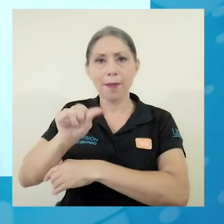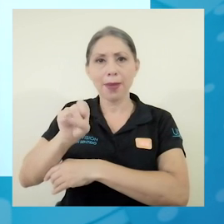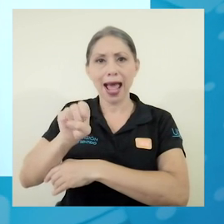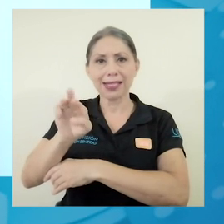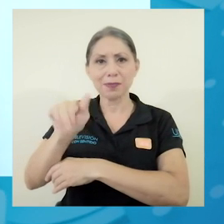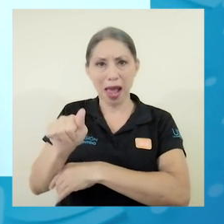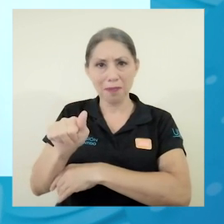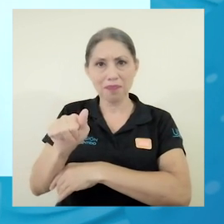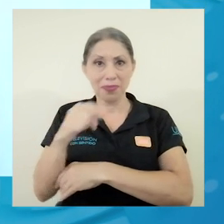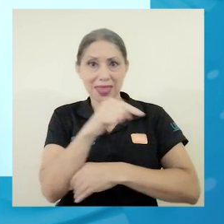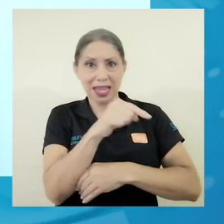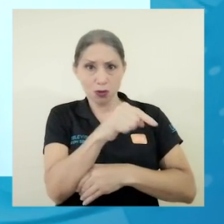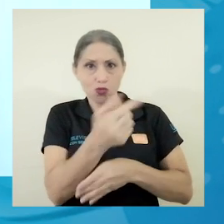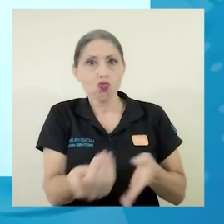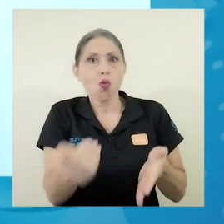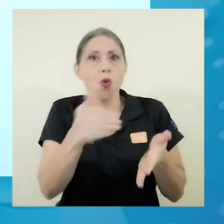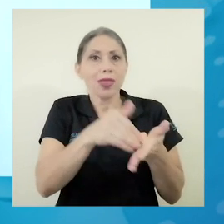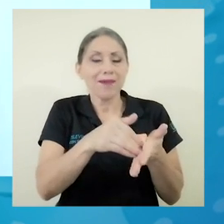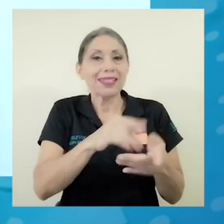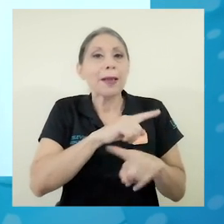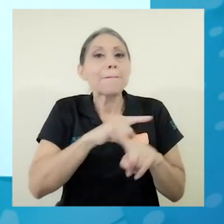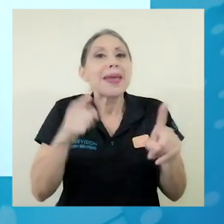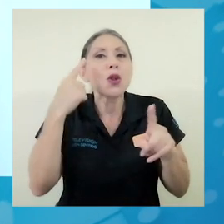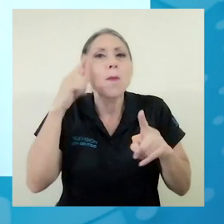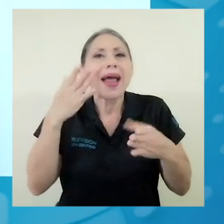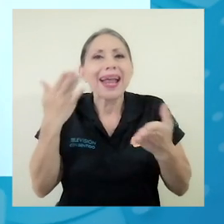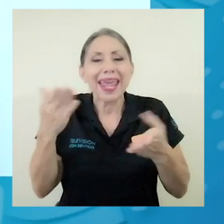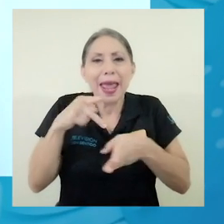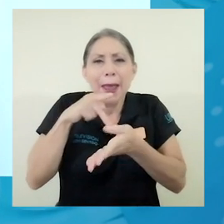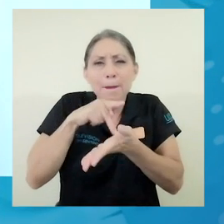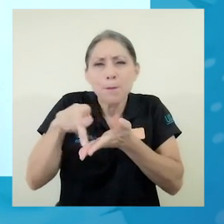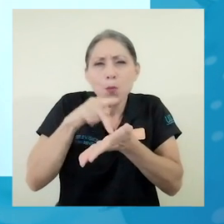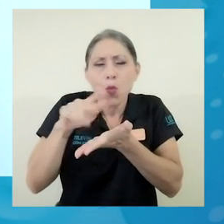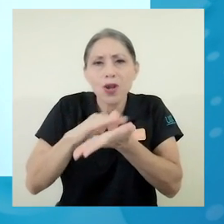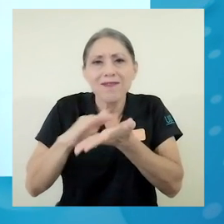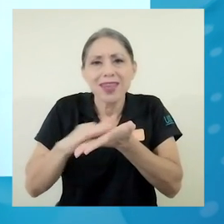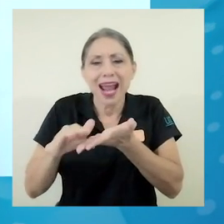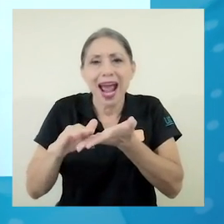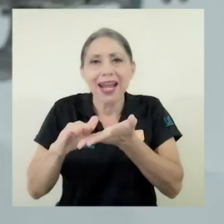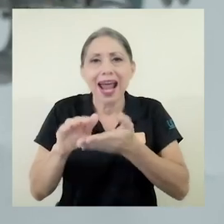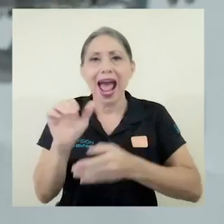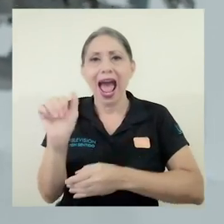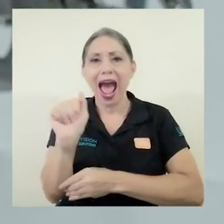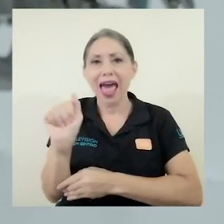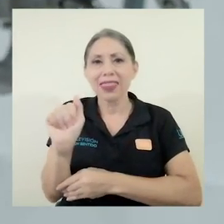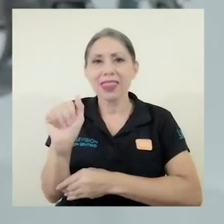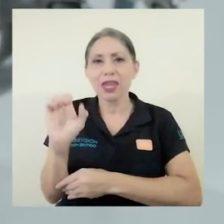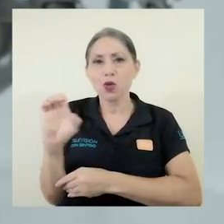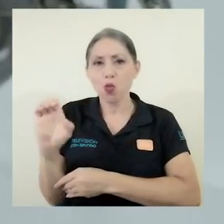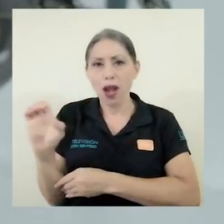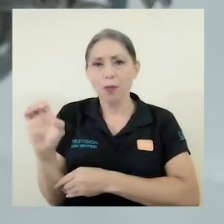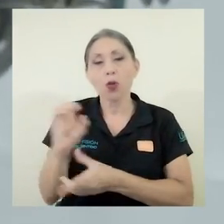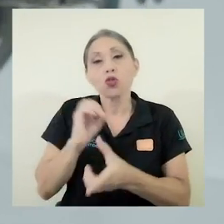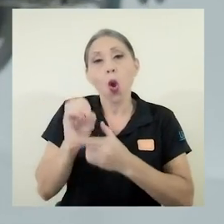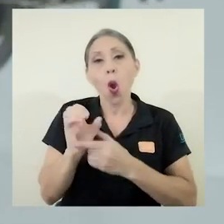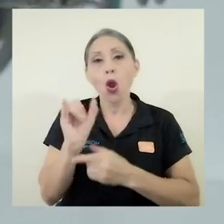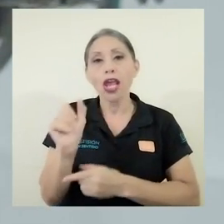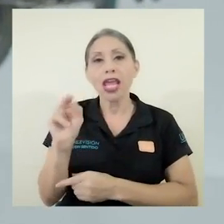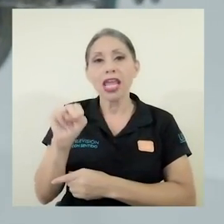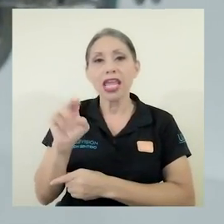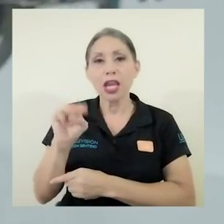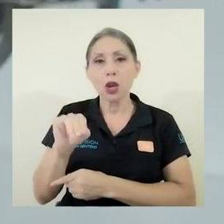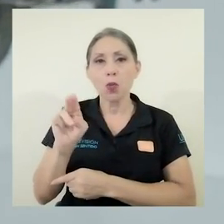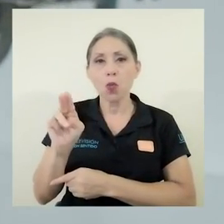convalescentes para purificar los anticuerpos o inmunoglobulinas, que son los